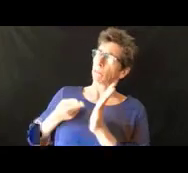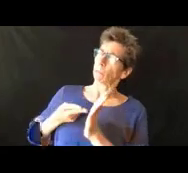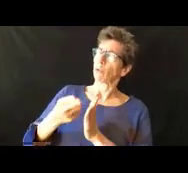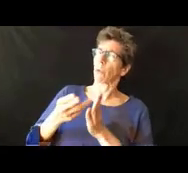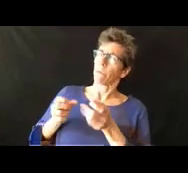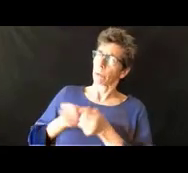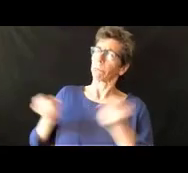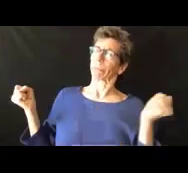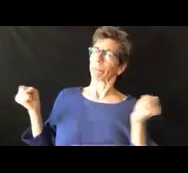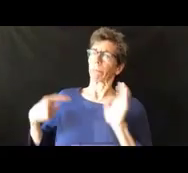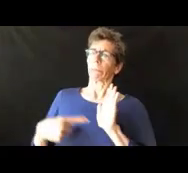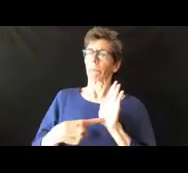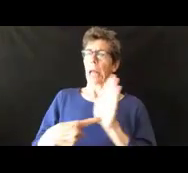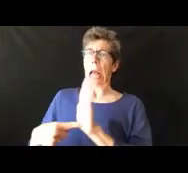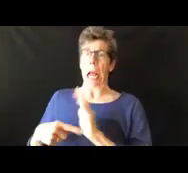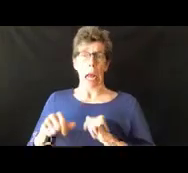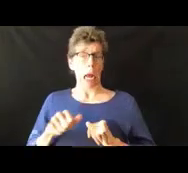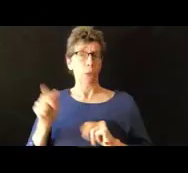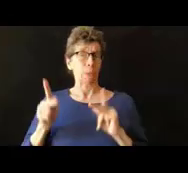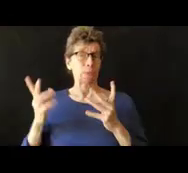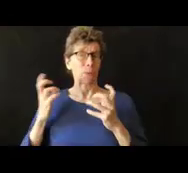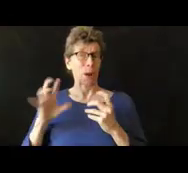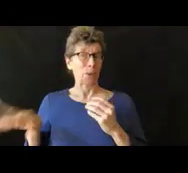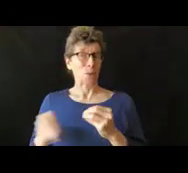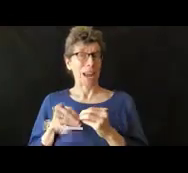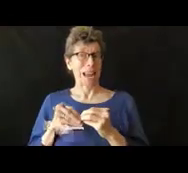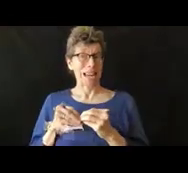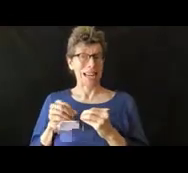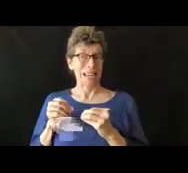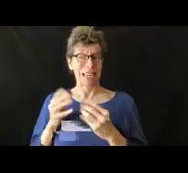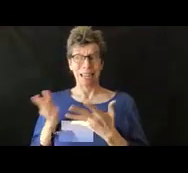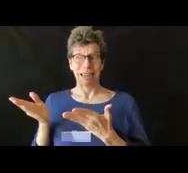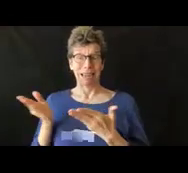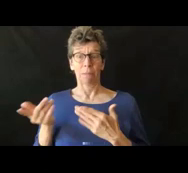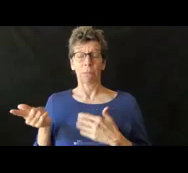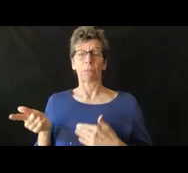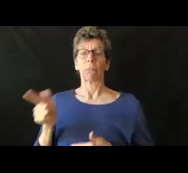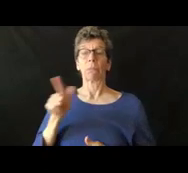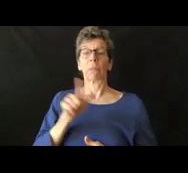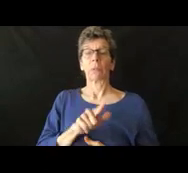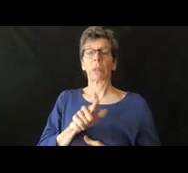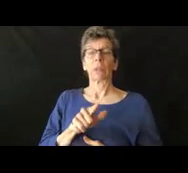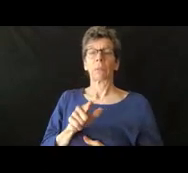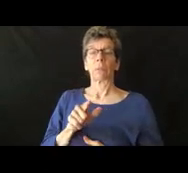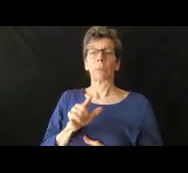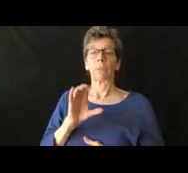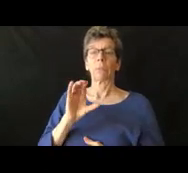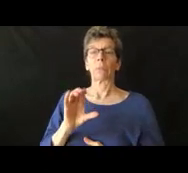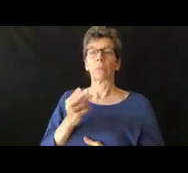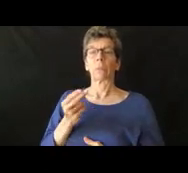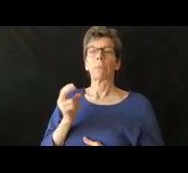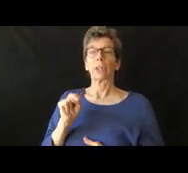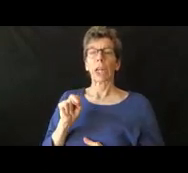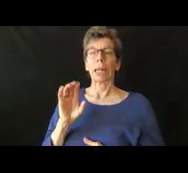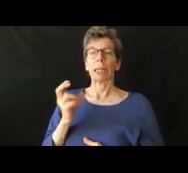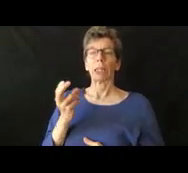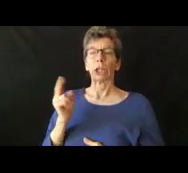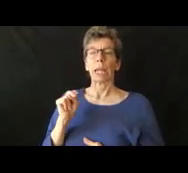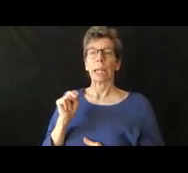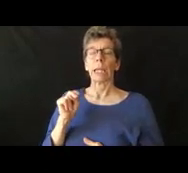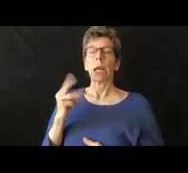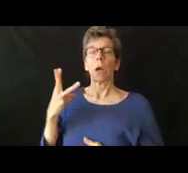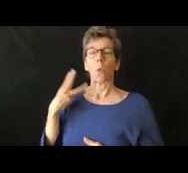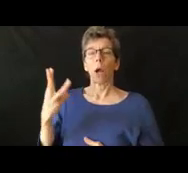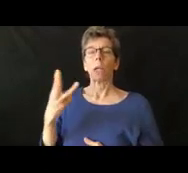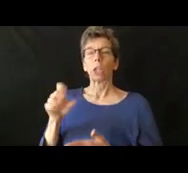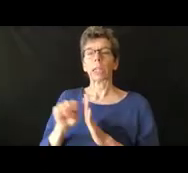alguien quiere añadir algo al respecto si el estado de Washington exige que todas las partes estén de